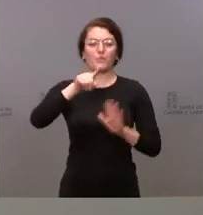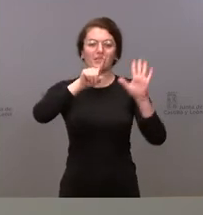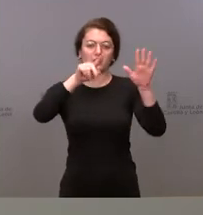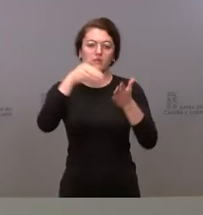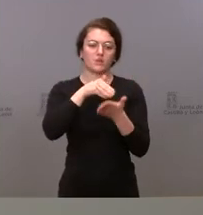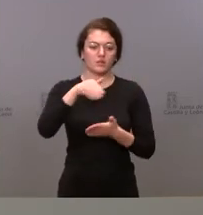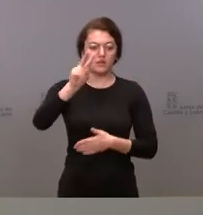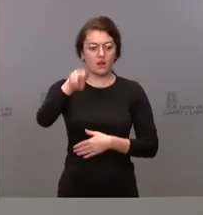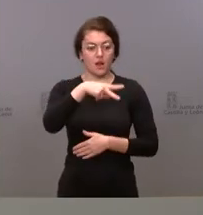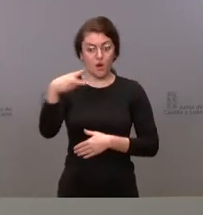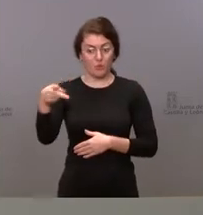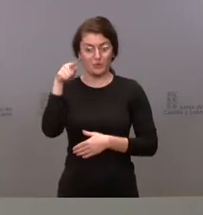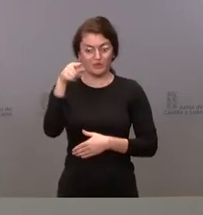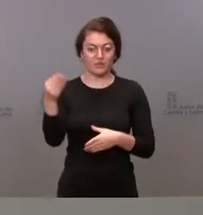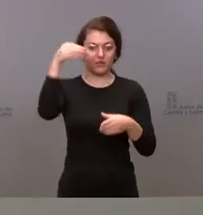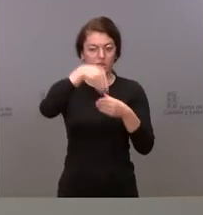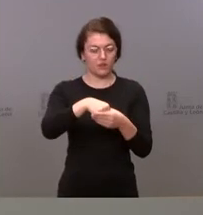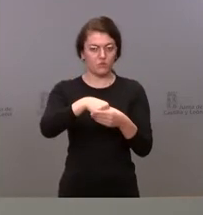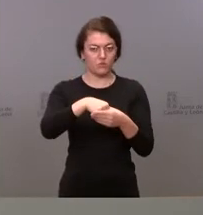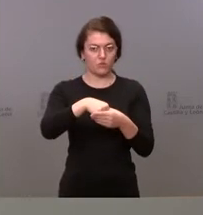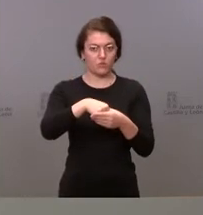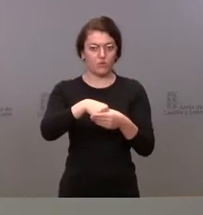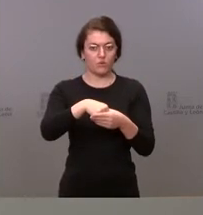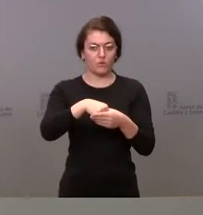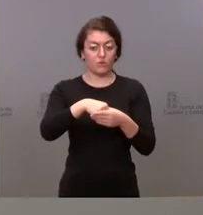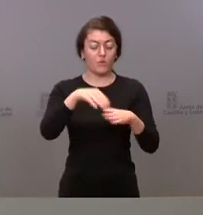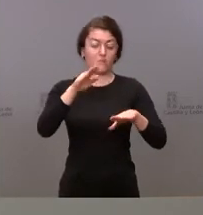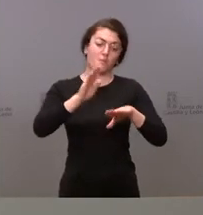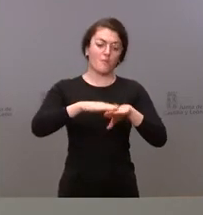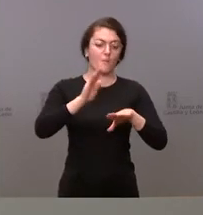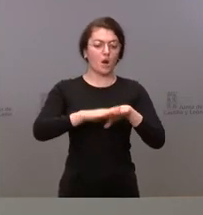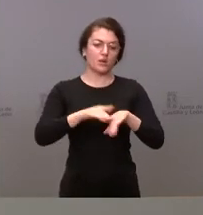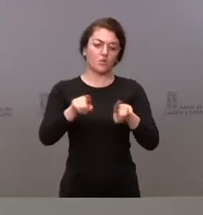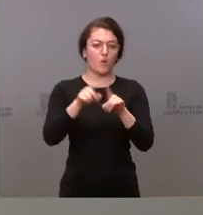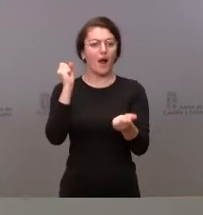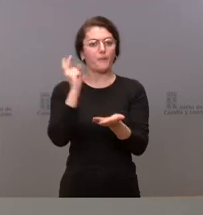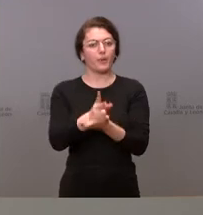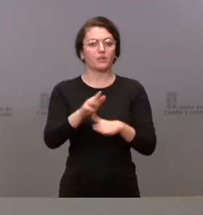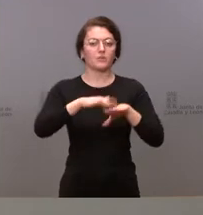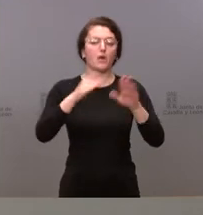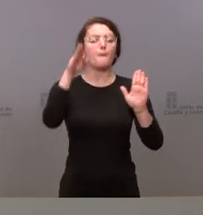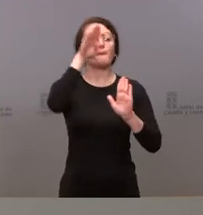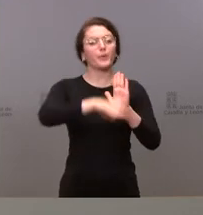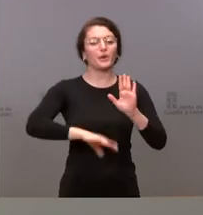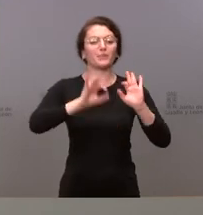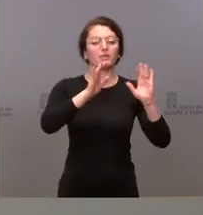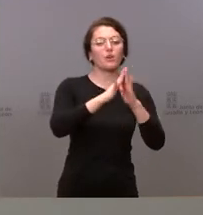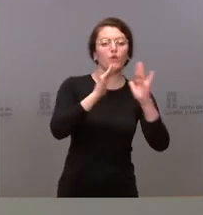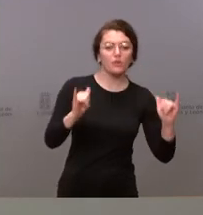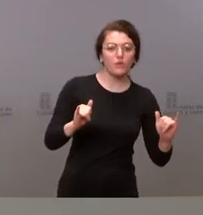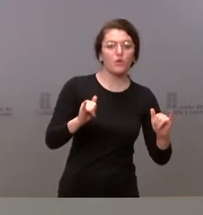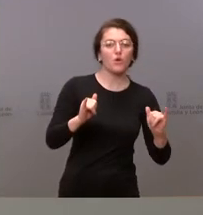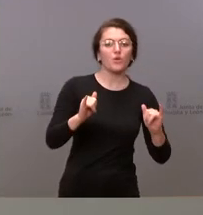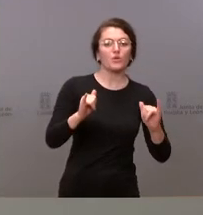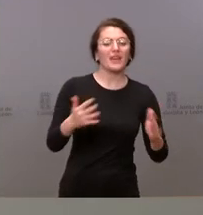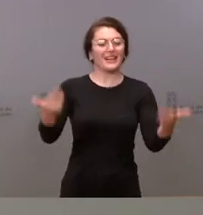El plan contempla ya esa apuesta por los distintos programas de conciliación, de corresponsabilidad